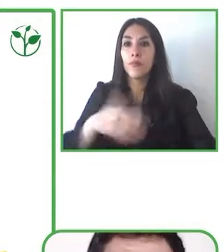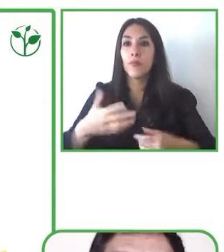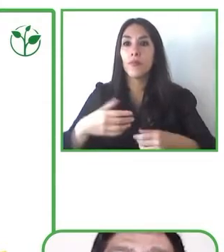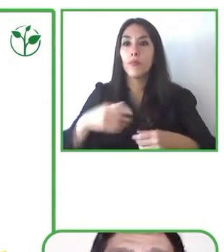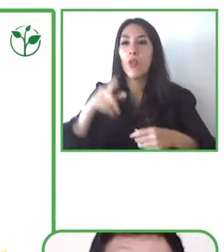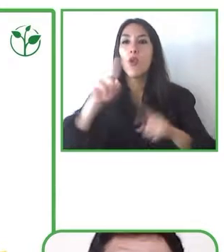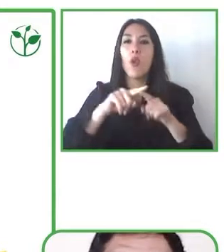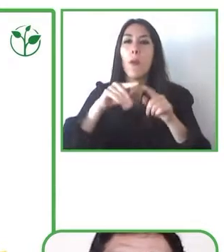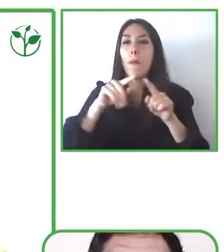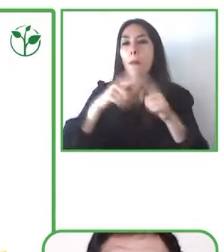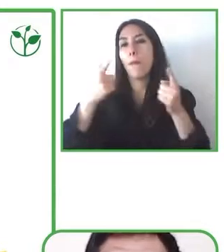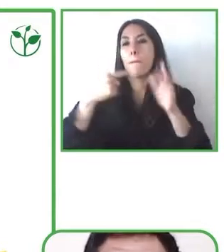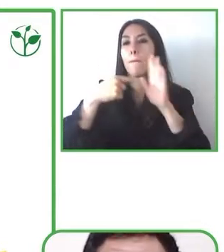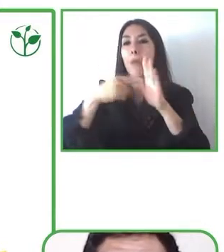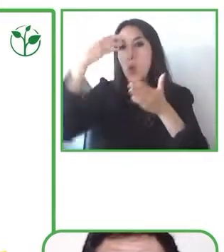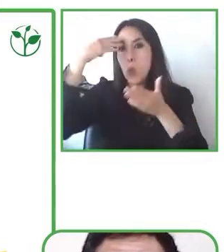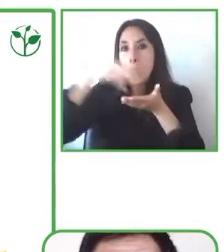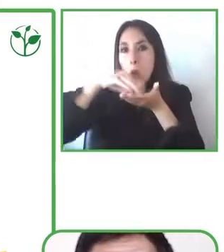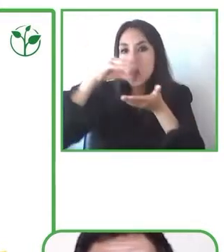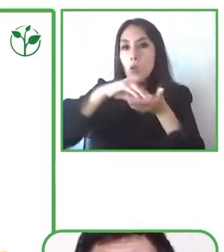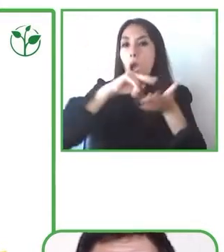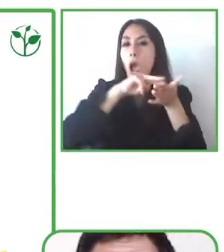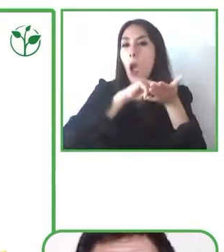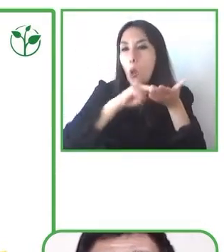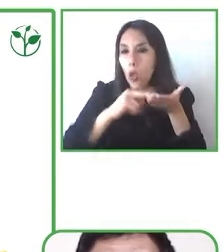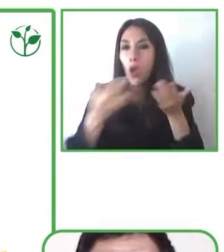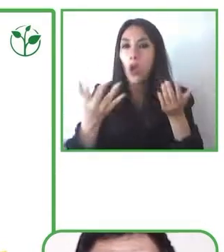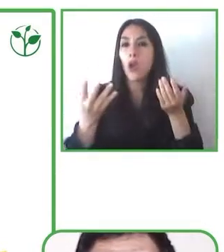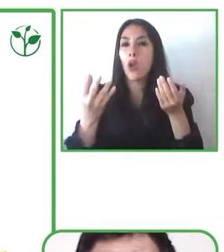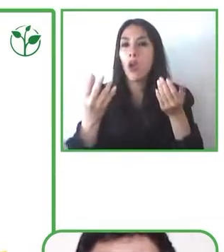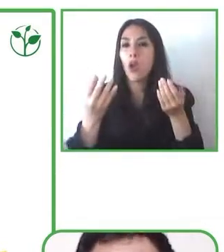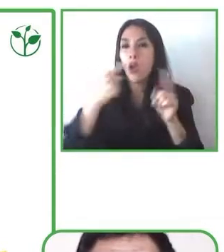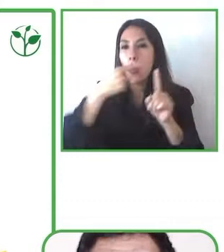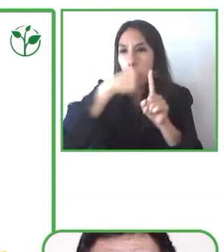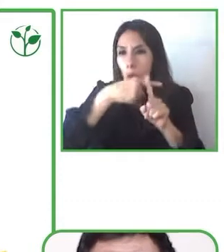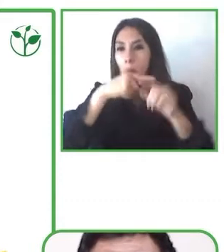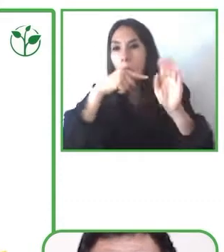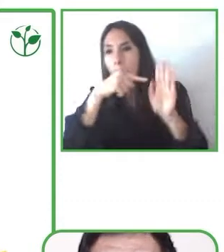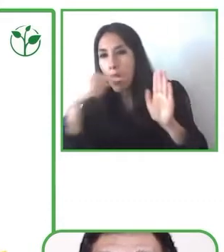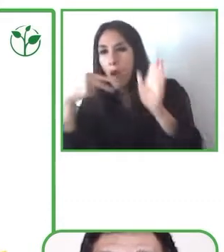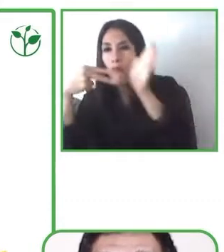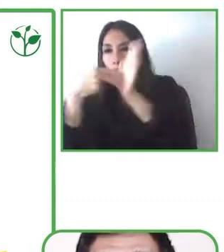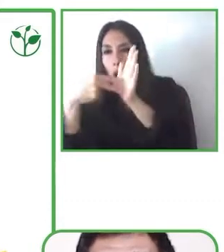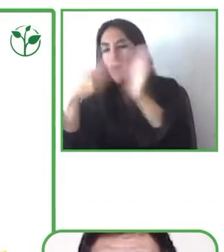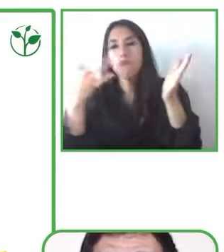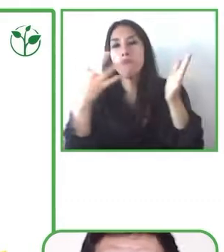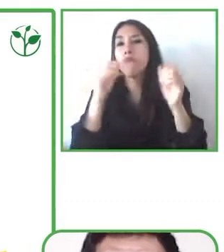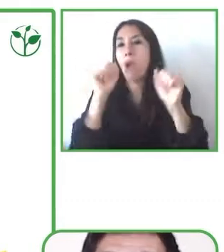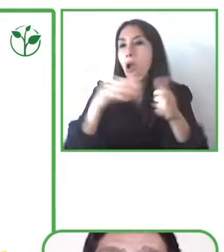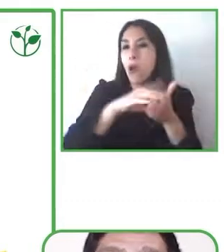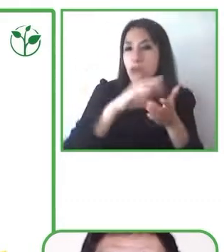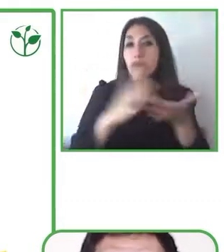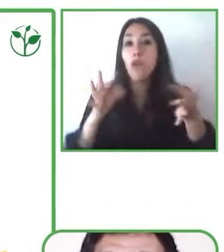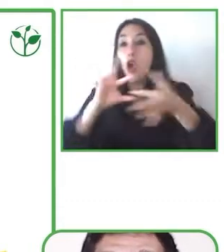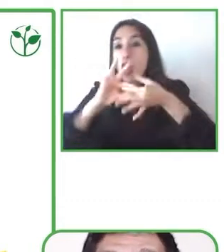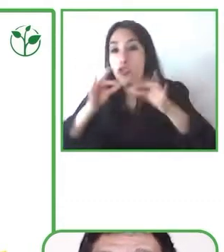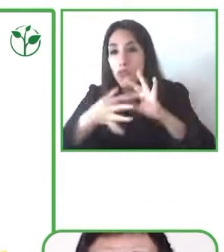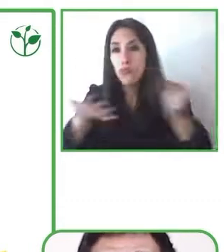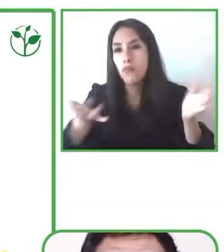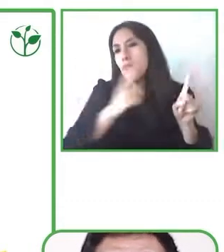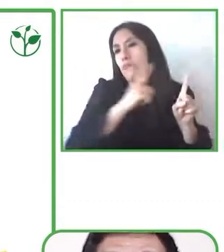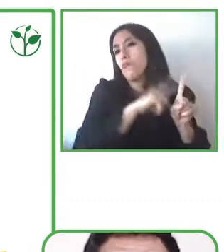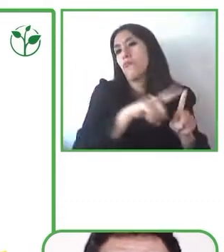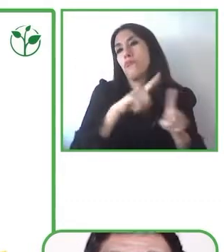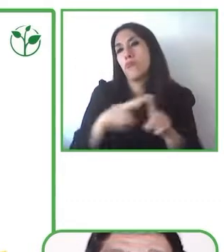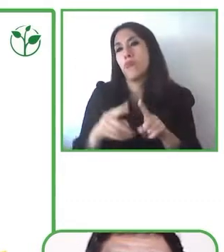básica que pudiera entonces también apuntar a aquellos niños con un mayor compromiso cognitivo, en donde eventualmente, por ejemplo, las